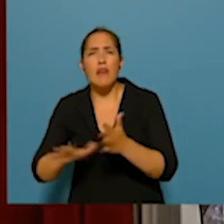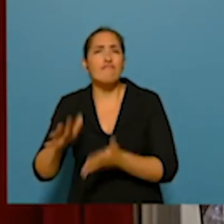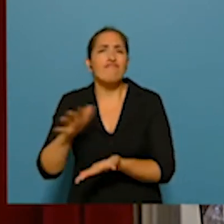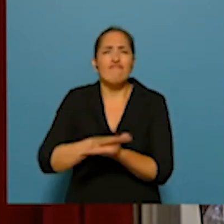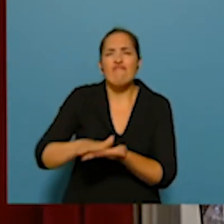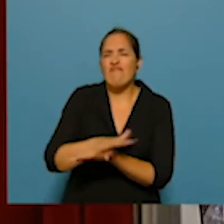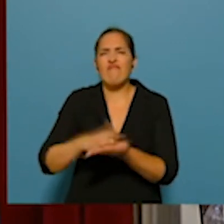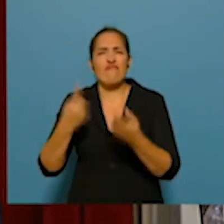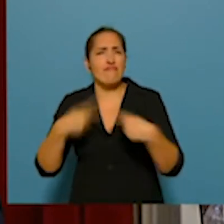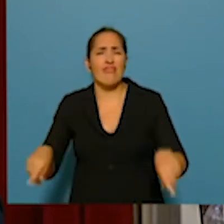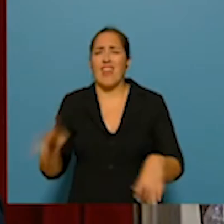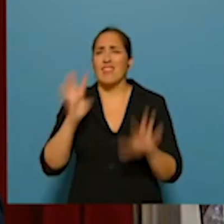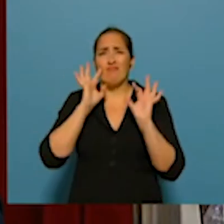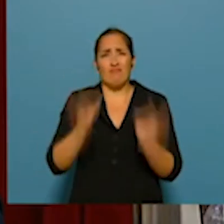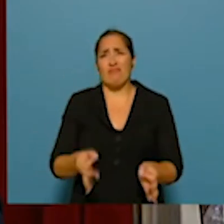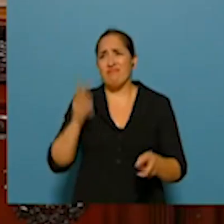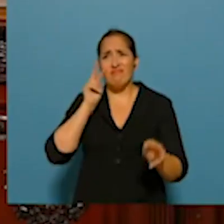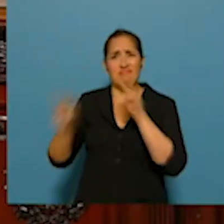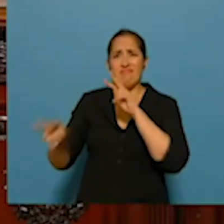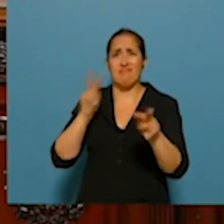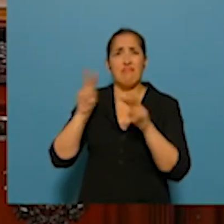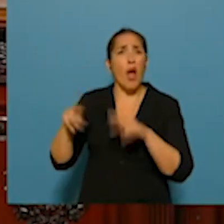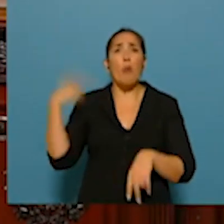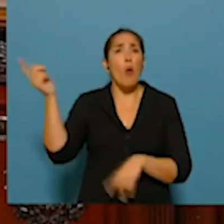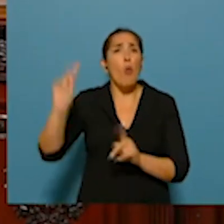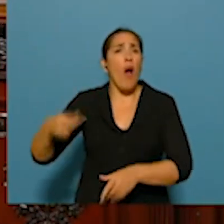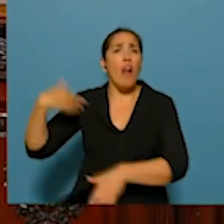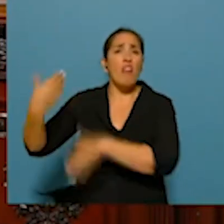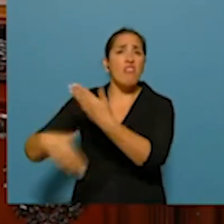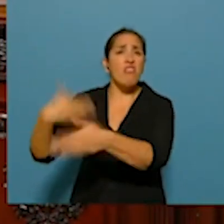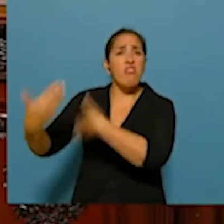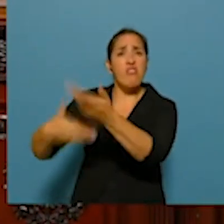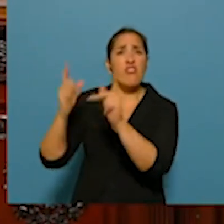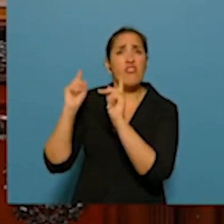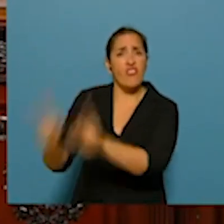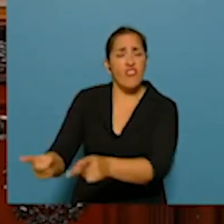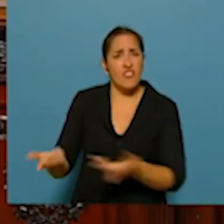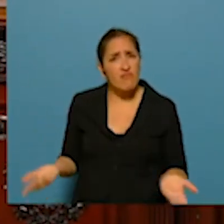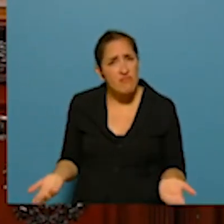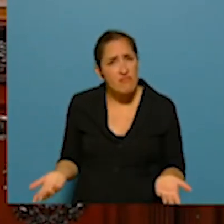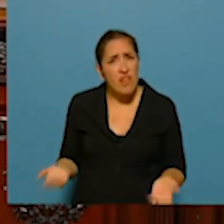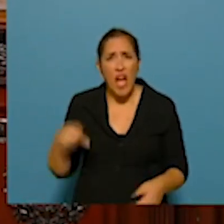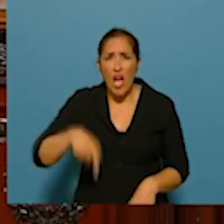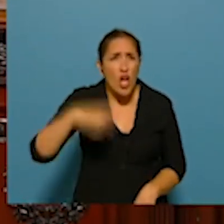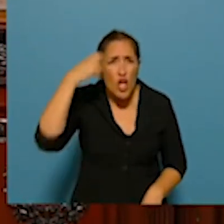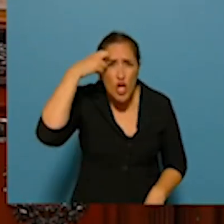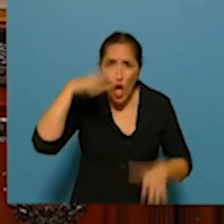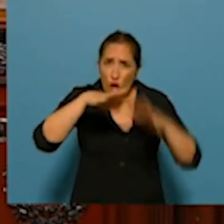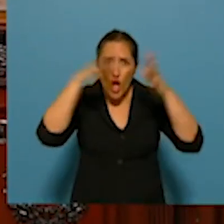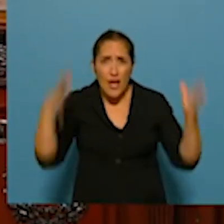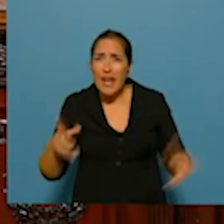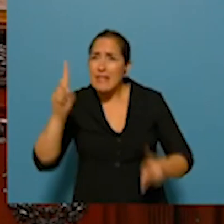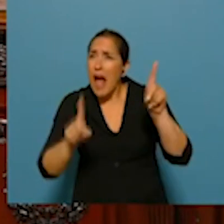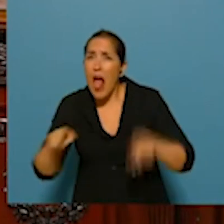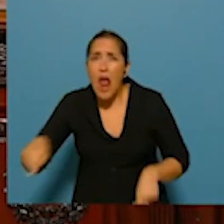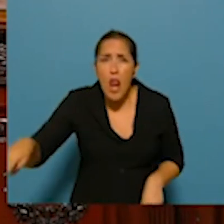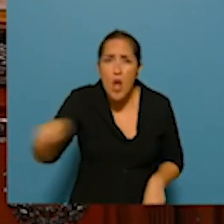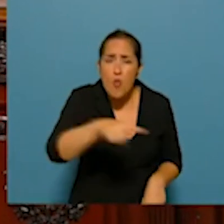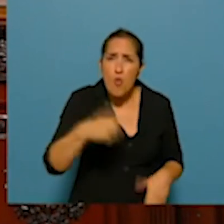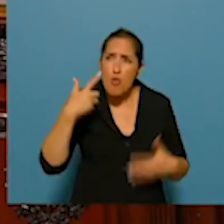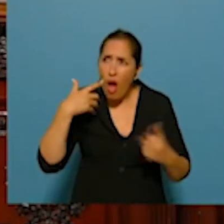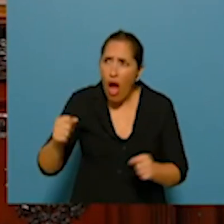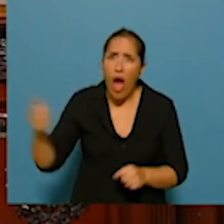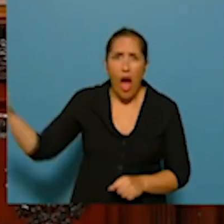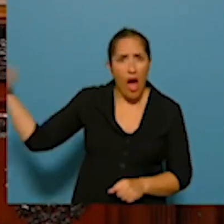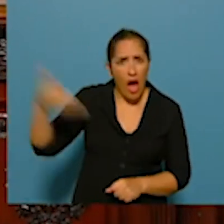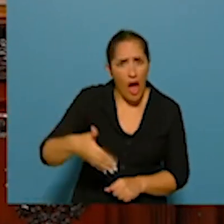y todo sigue transcurriendo como si nada pasara. Algún miembro de este Congreso Nacional detectó la visita